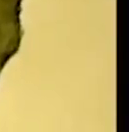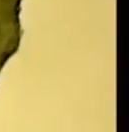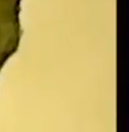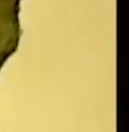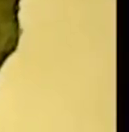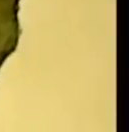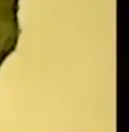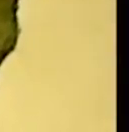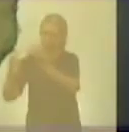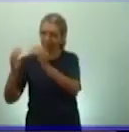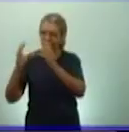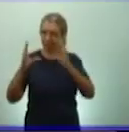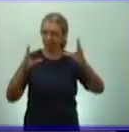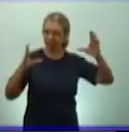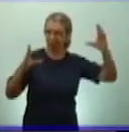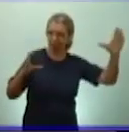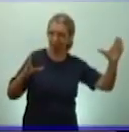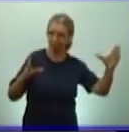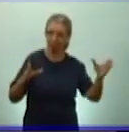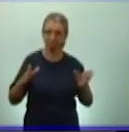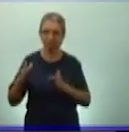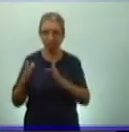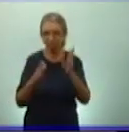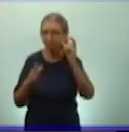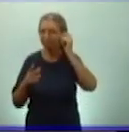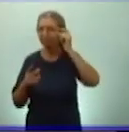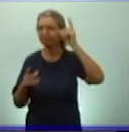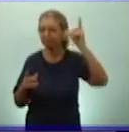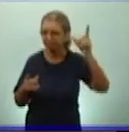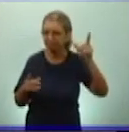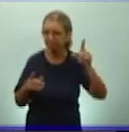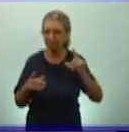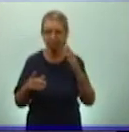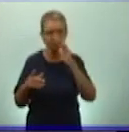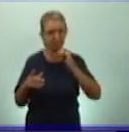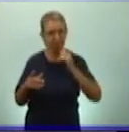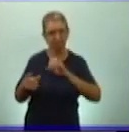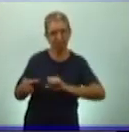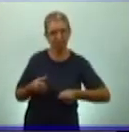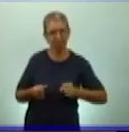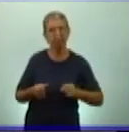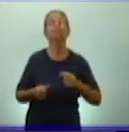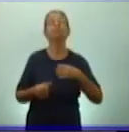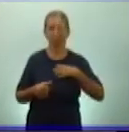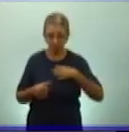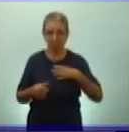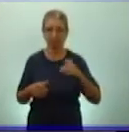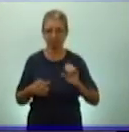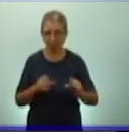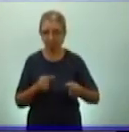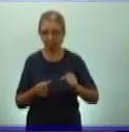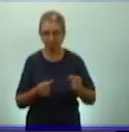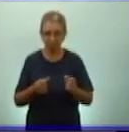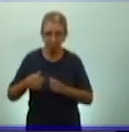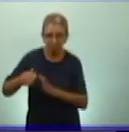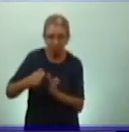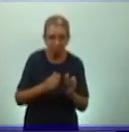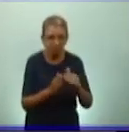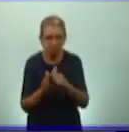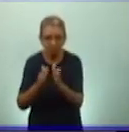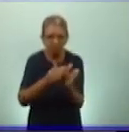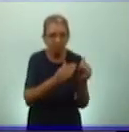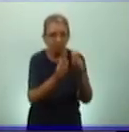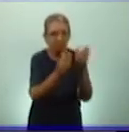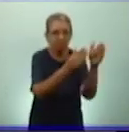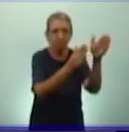Idearon un sistema para expandir su territorio sin perder el control de lo que sucedía en la región. Para ello, construyeron un perfecto sistema